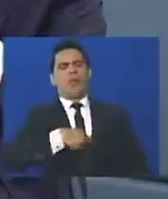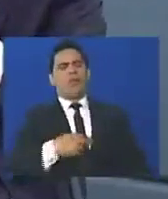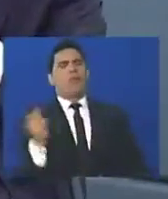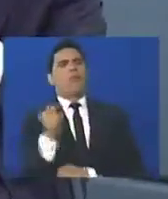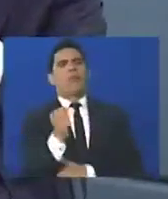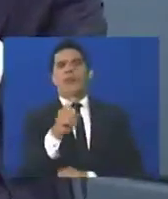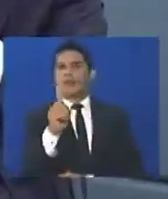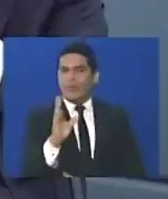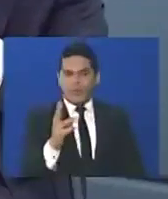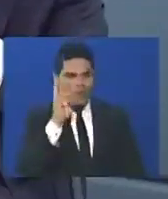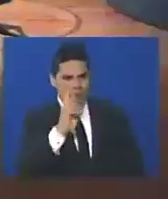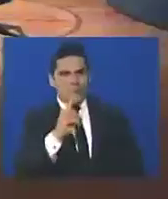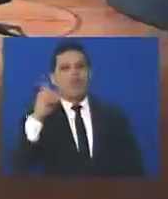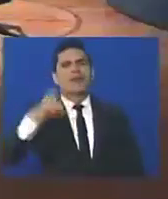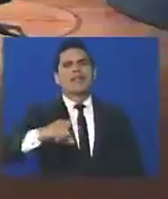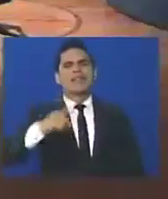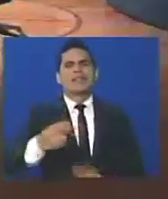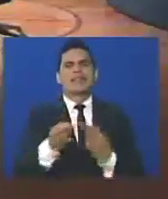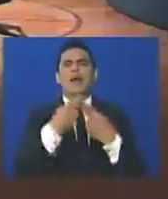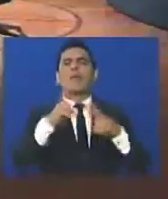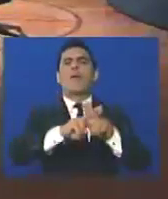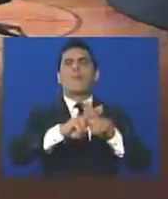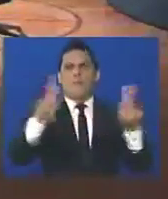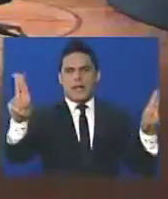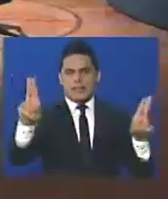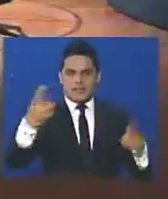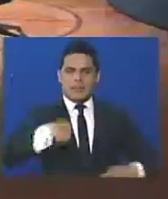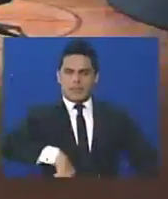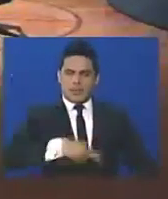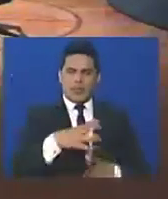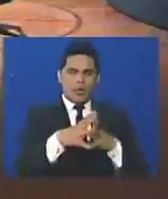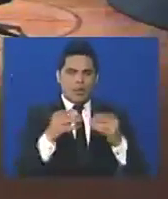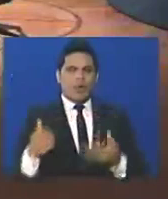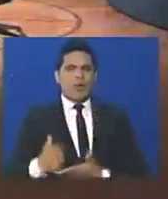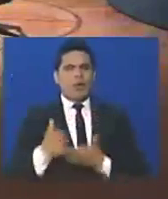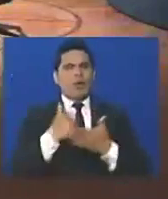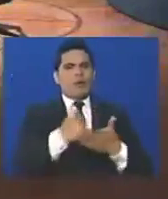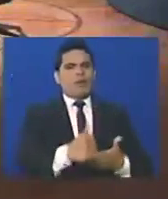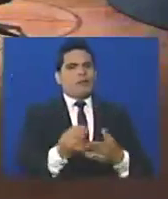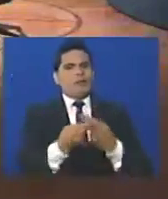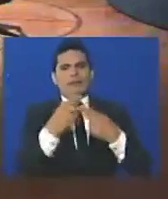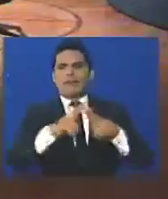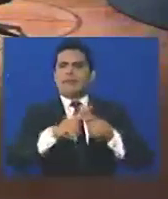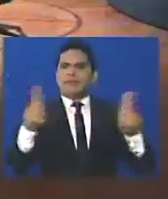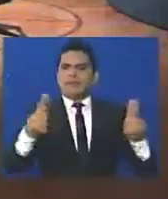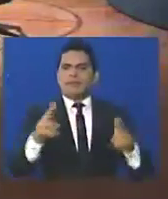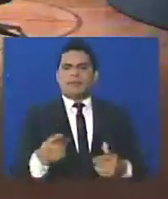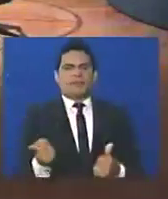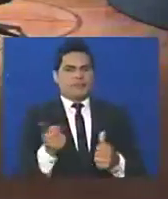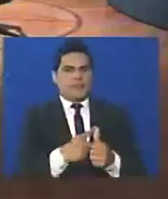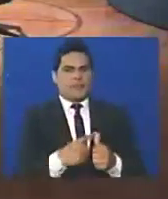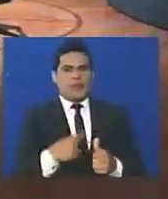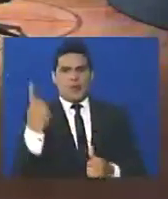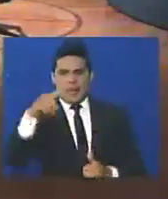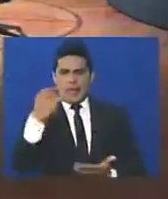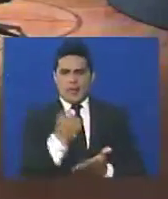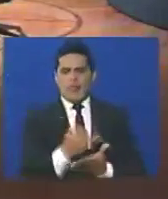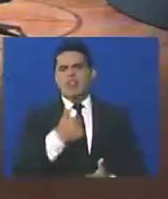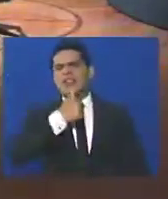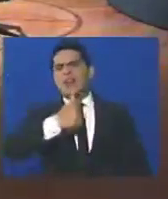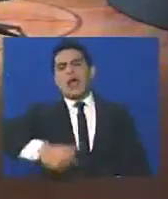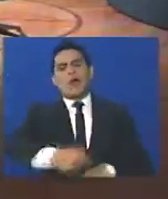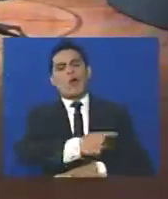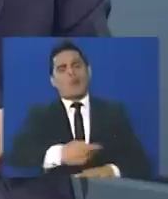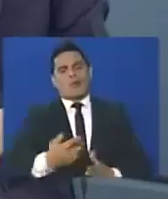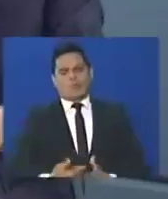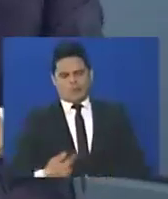Entonces, sí necesitamos paz. Todos tenemos que contribuir a la paz, pero quien primero tiene que contribuir es el gobierno, porque yo